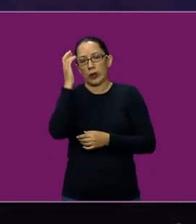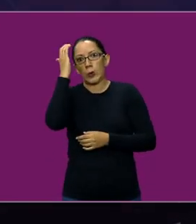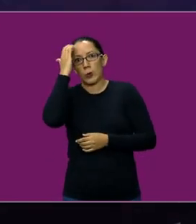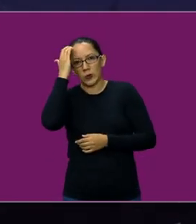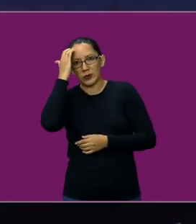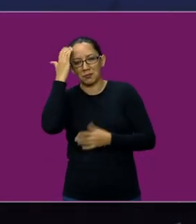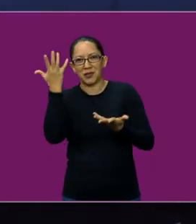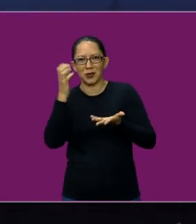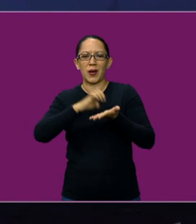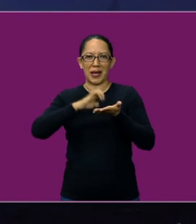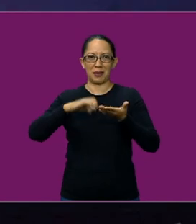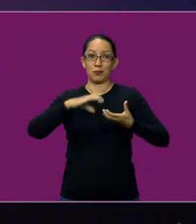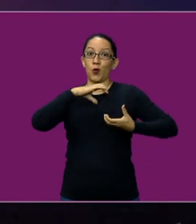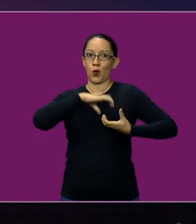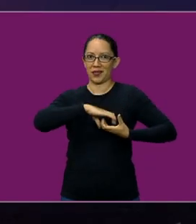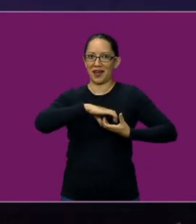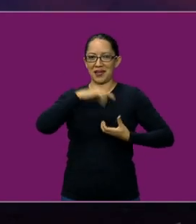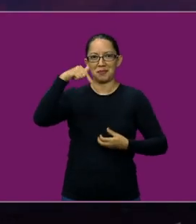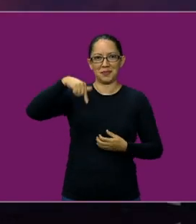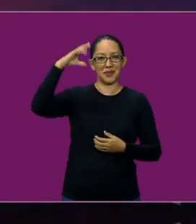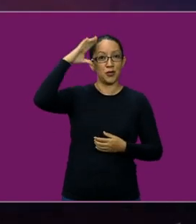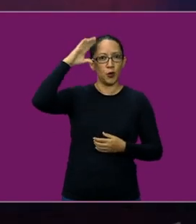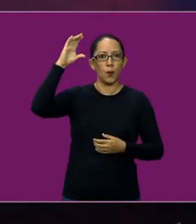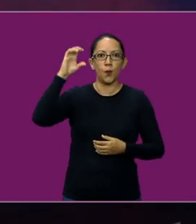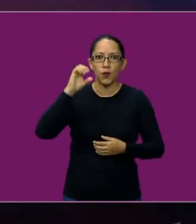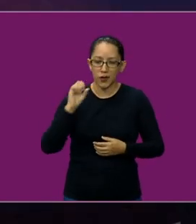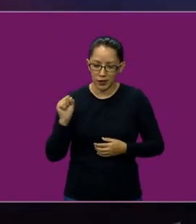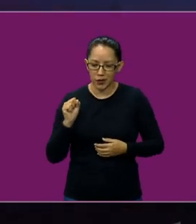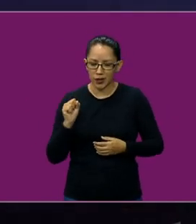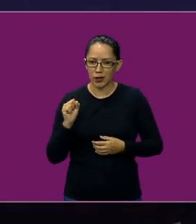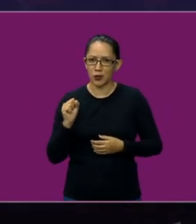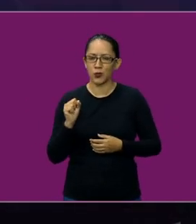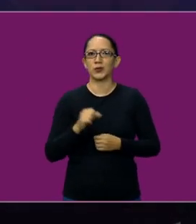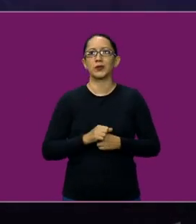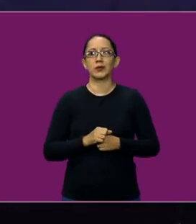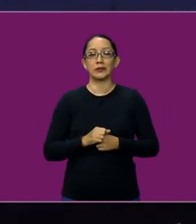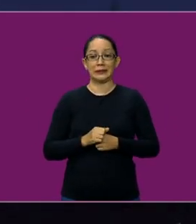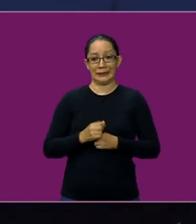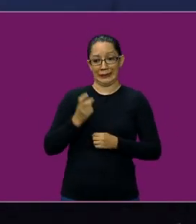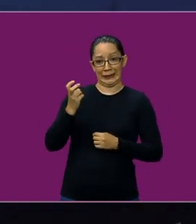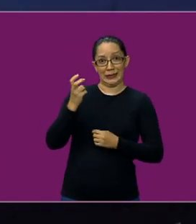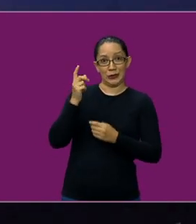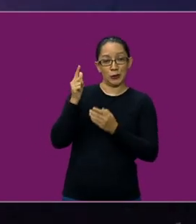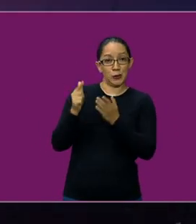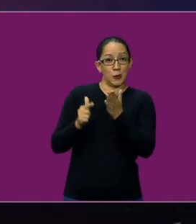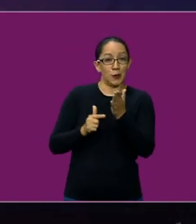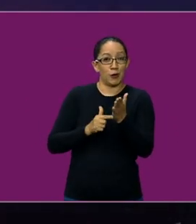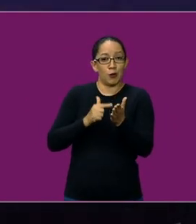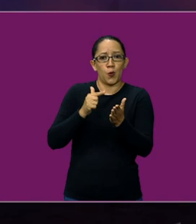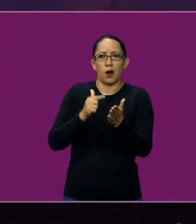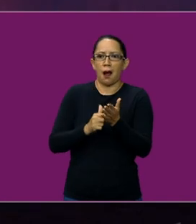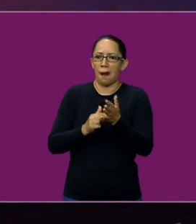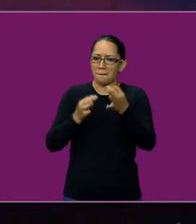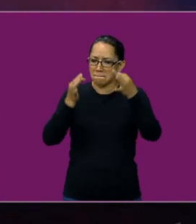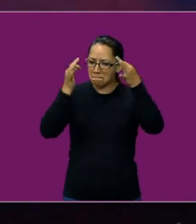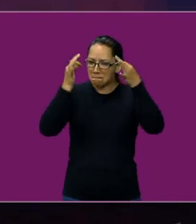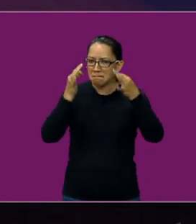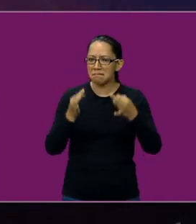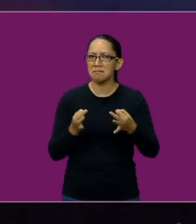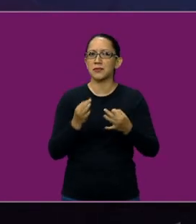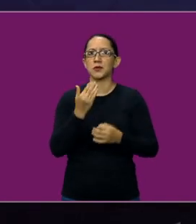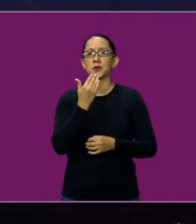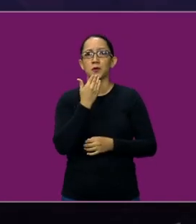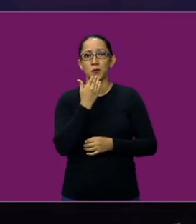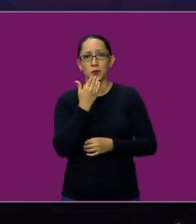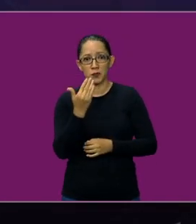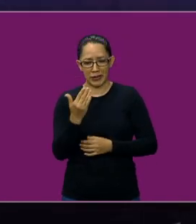el CONALEP en el caso de Morelos ha sido un lugar donde la calidad y la referencia, no digo